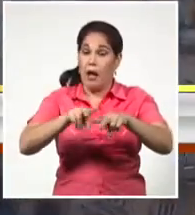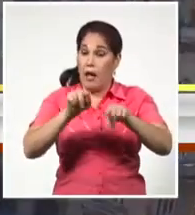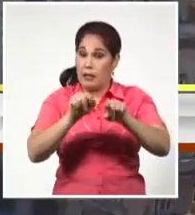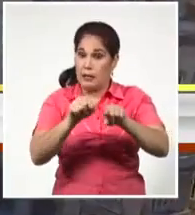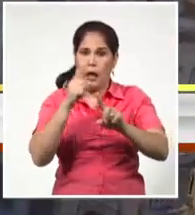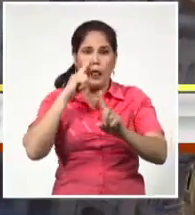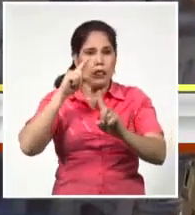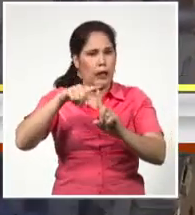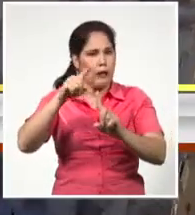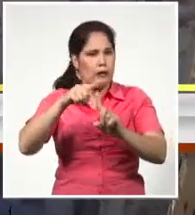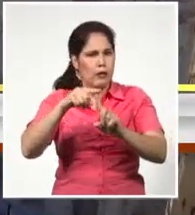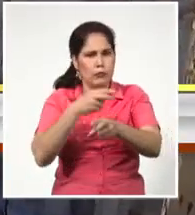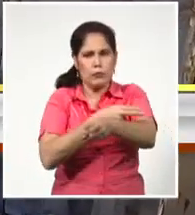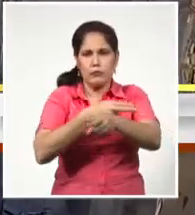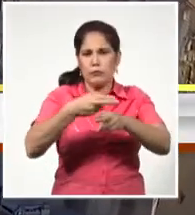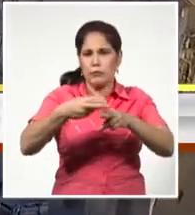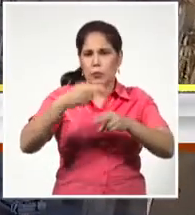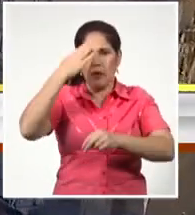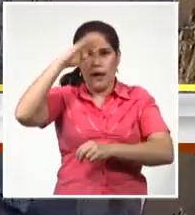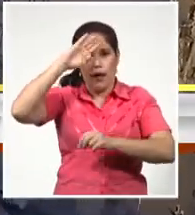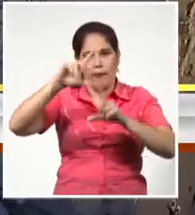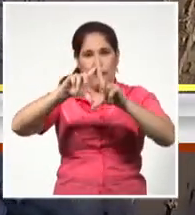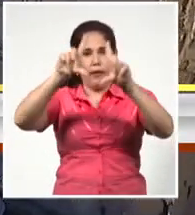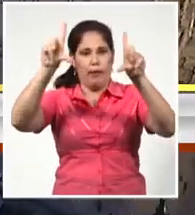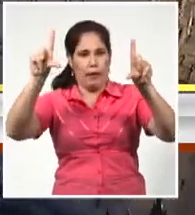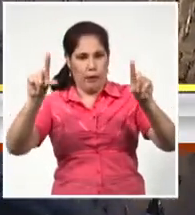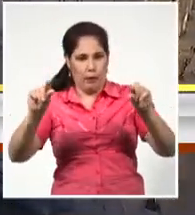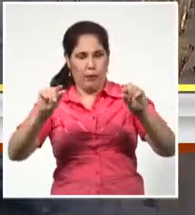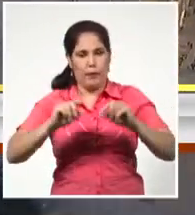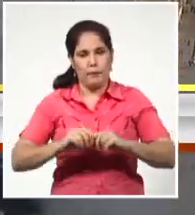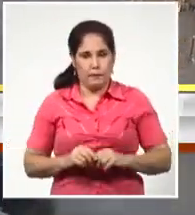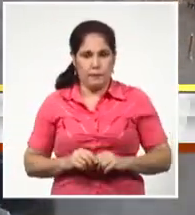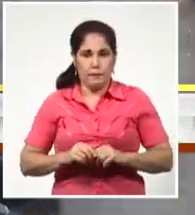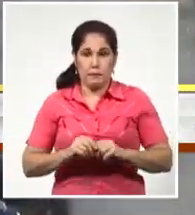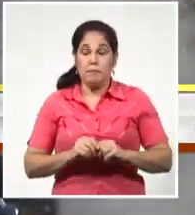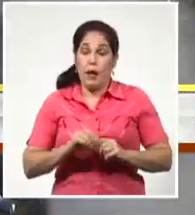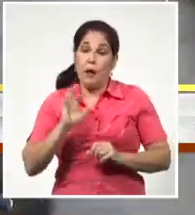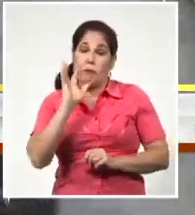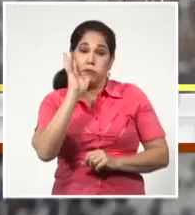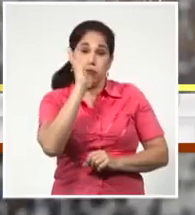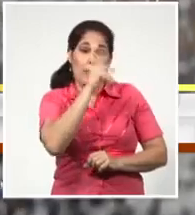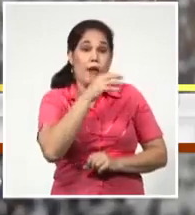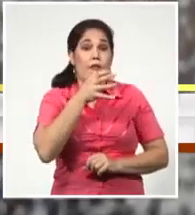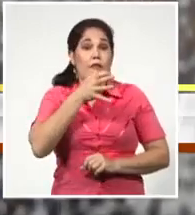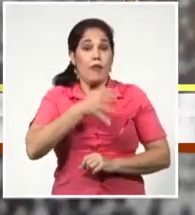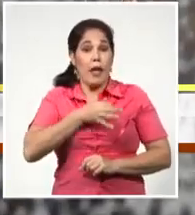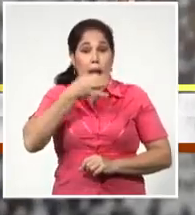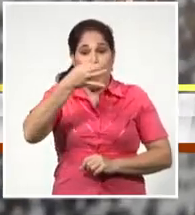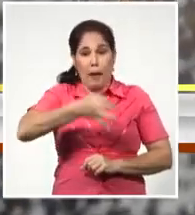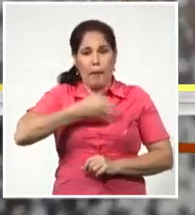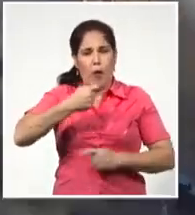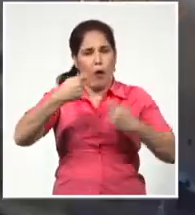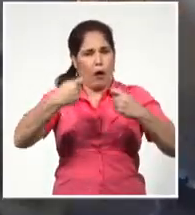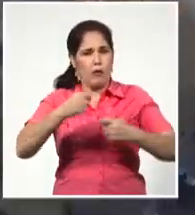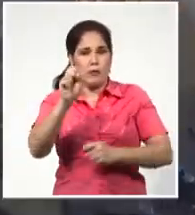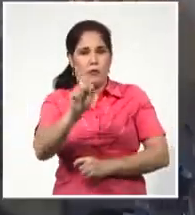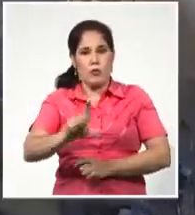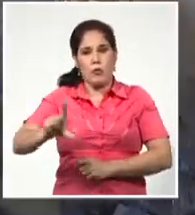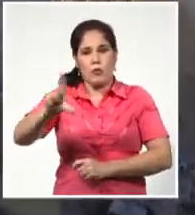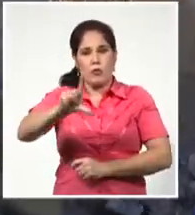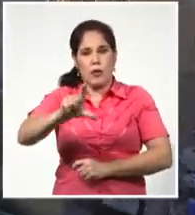testigo de hitos en la historia de este archipiélago caribeño. Aquí, Fidel declaró el carácter socialista.